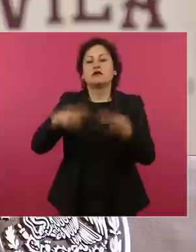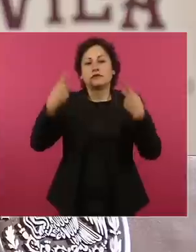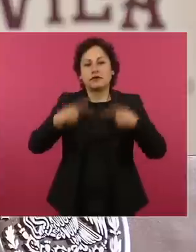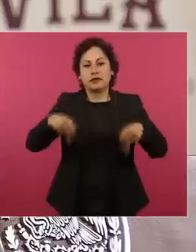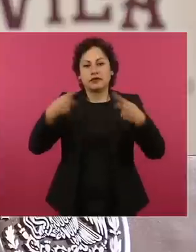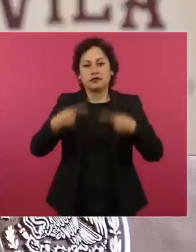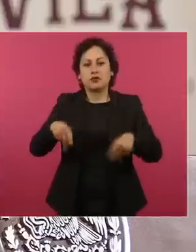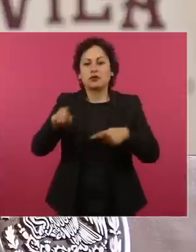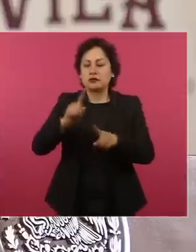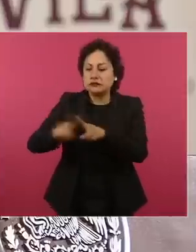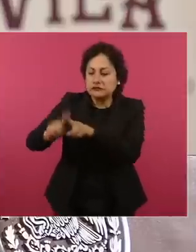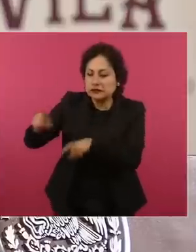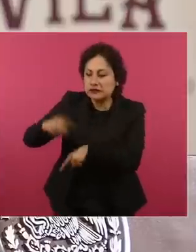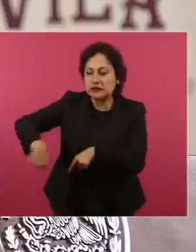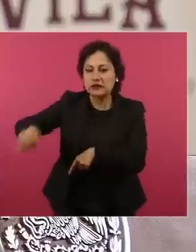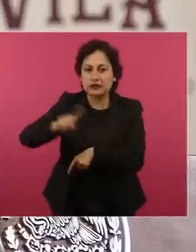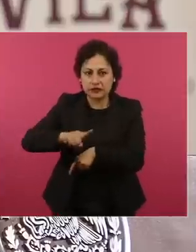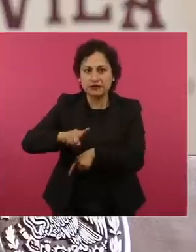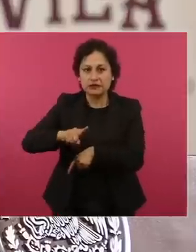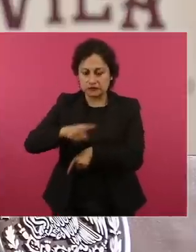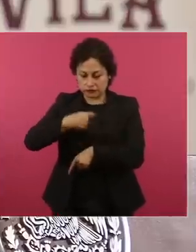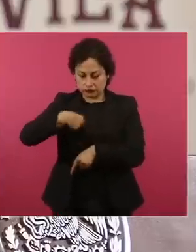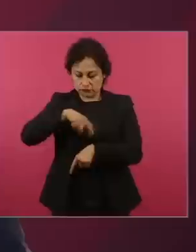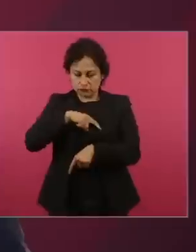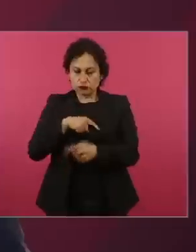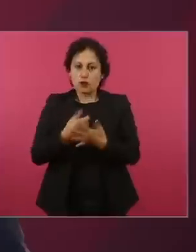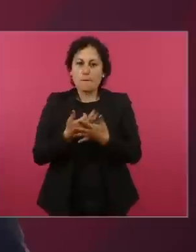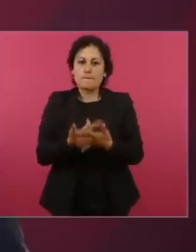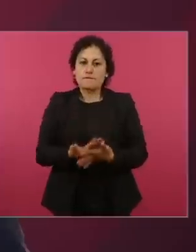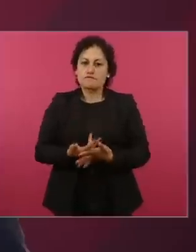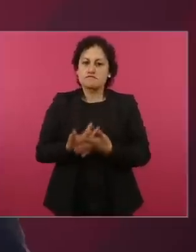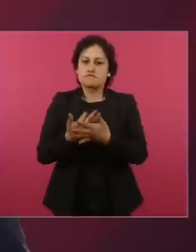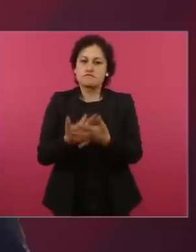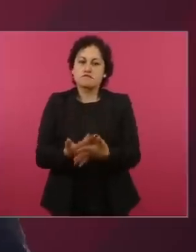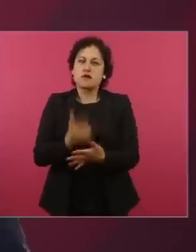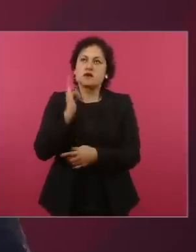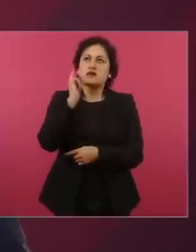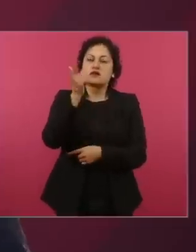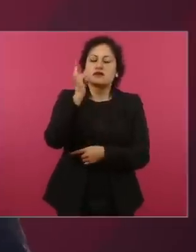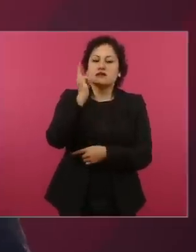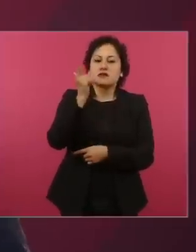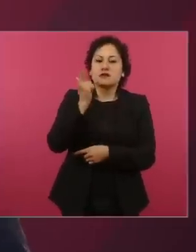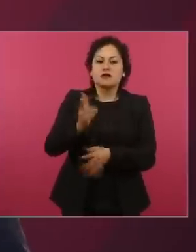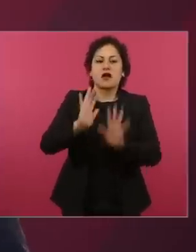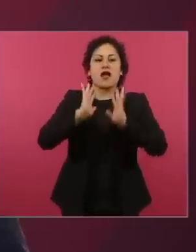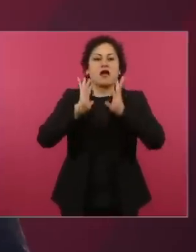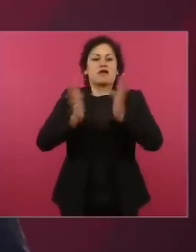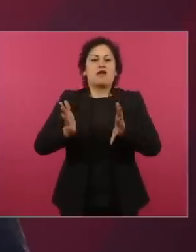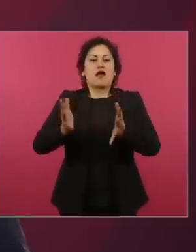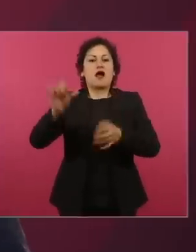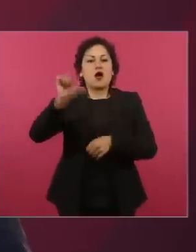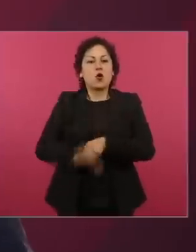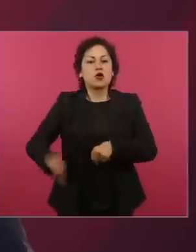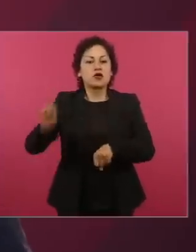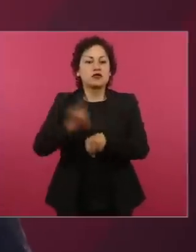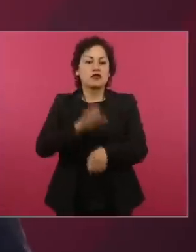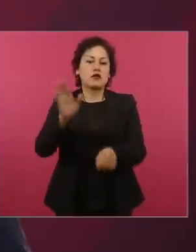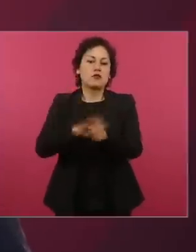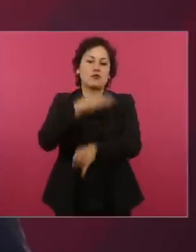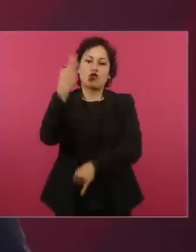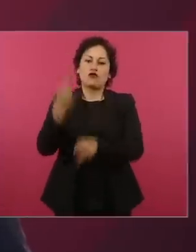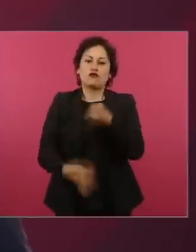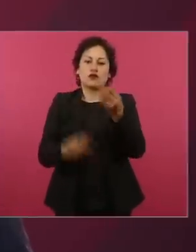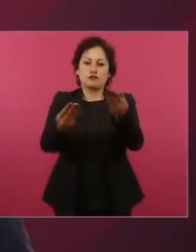en conjunto nos mantuvimos con la firme ilusión de que este momento llegaría. Claro, el